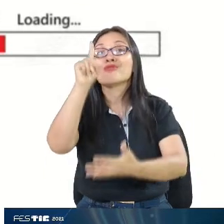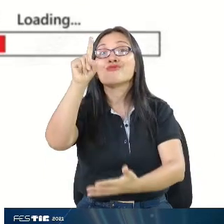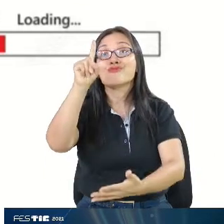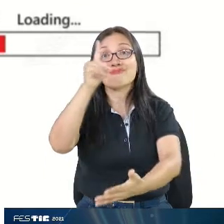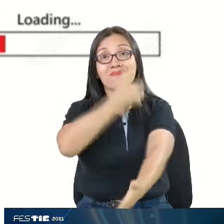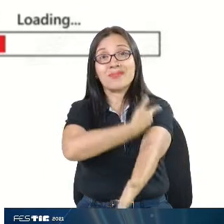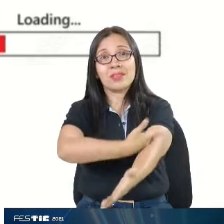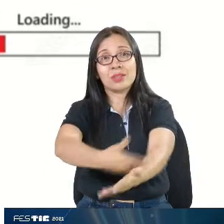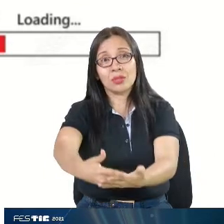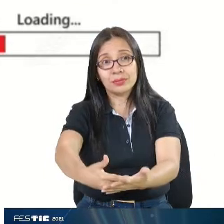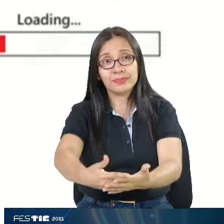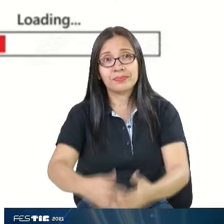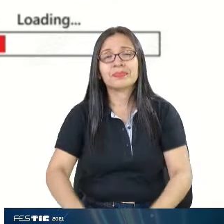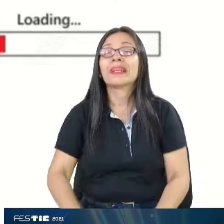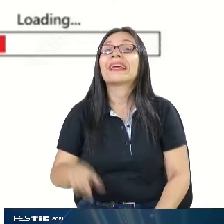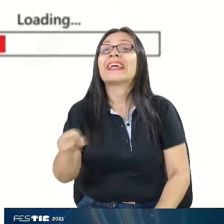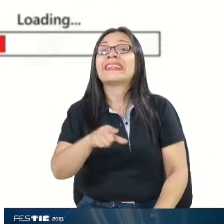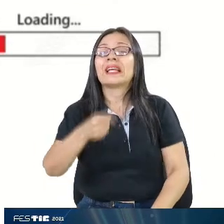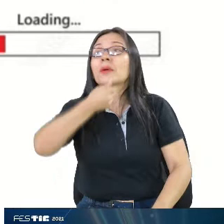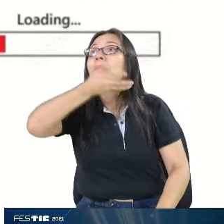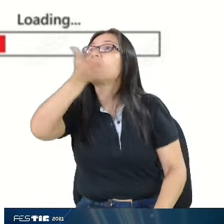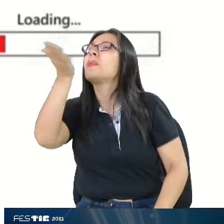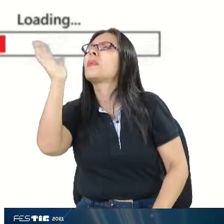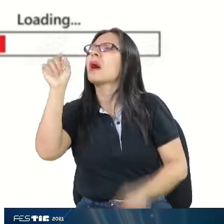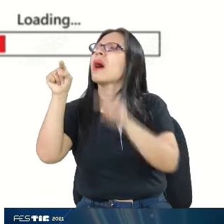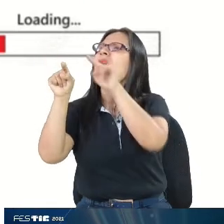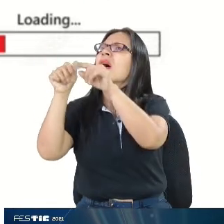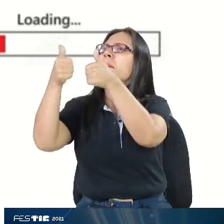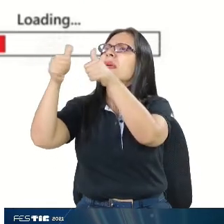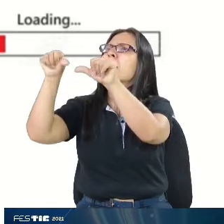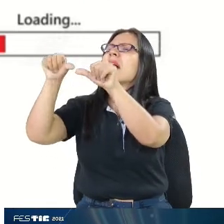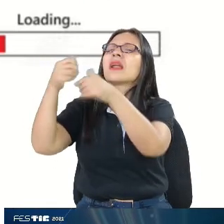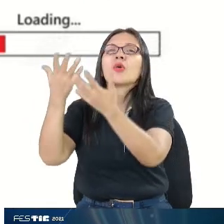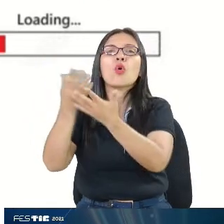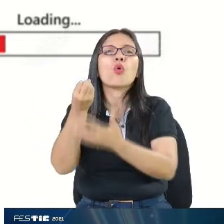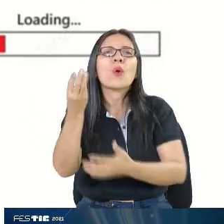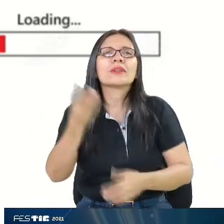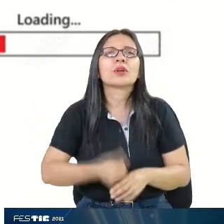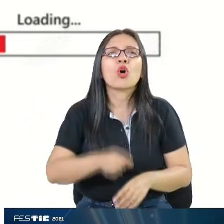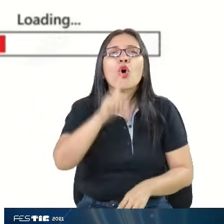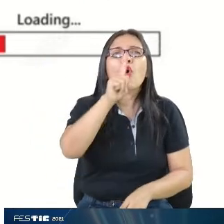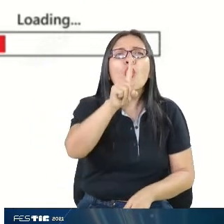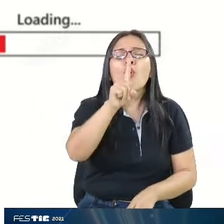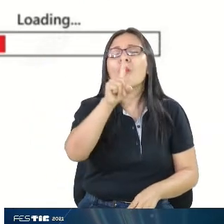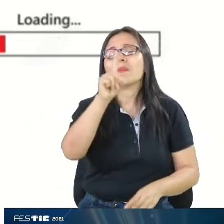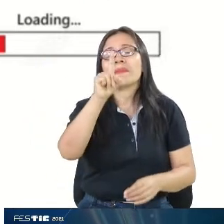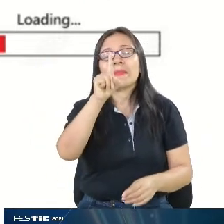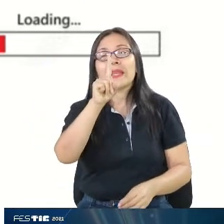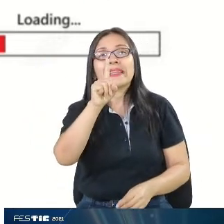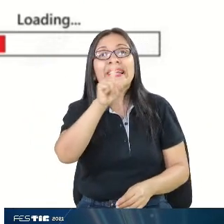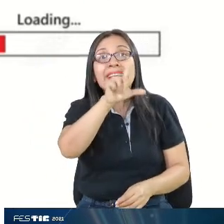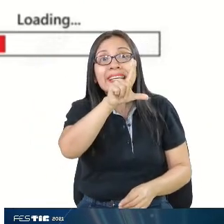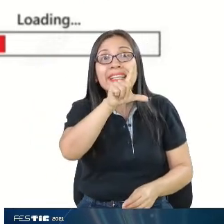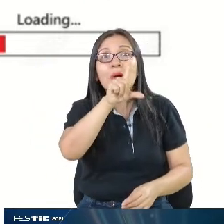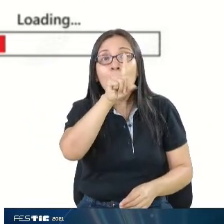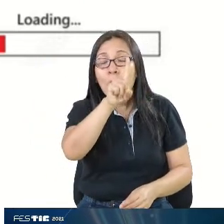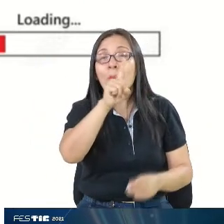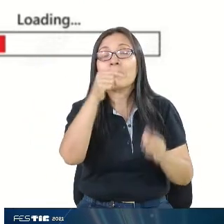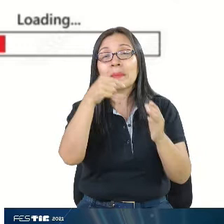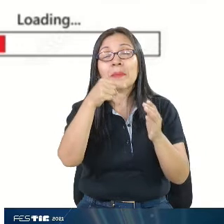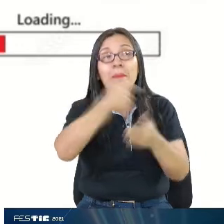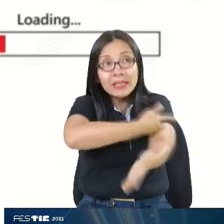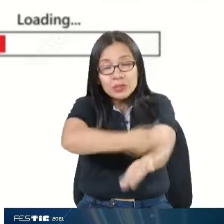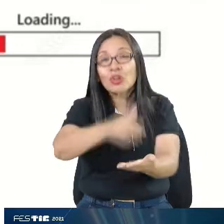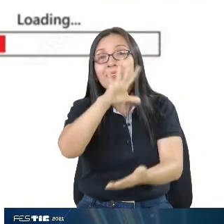cerca de un millón quinientos mil datos. Y está activo desde el 24 de abril. Y con IDEAM tenemos todo lo que es la